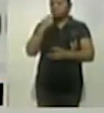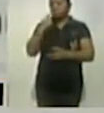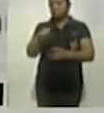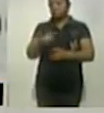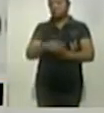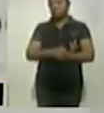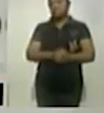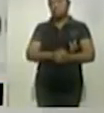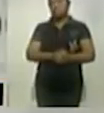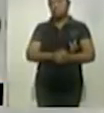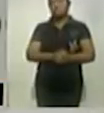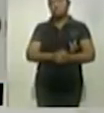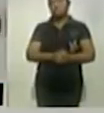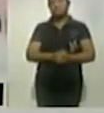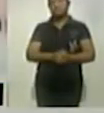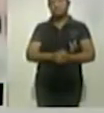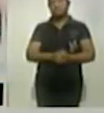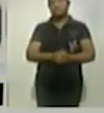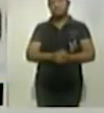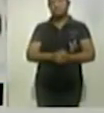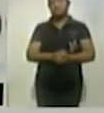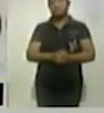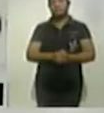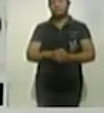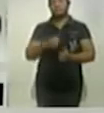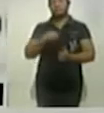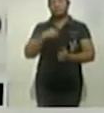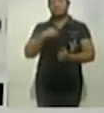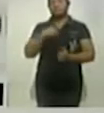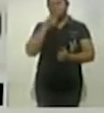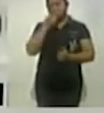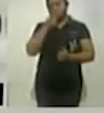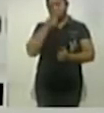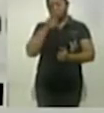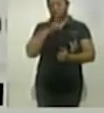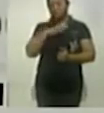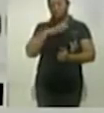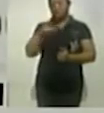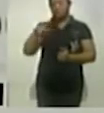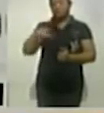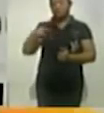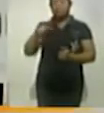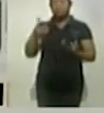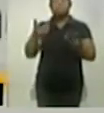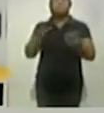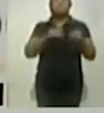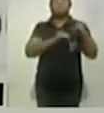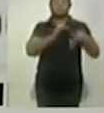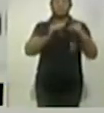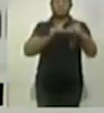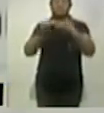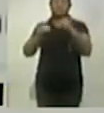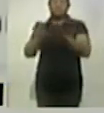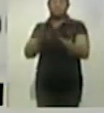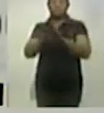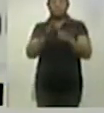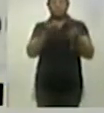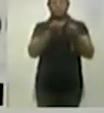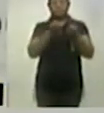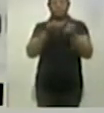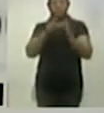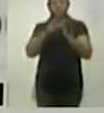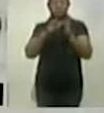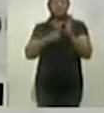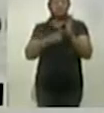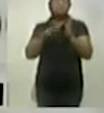víctimas, no hay que reportar, si hay daños, va a haber estructuras a lo mejor dañadas, sobre la marcha las vamos a estar supervisando, estamos recibiendo los